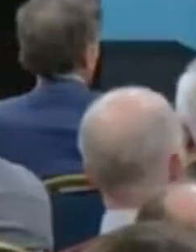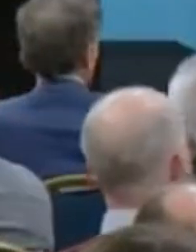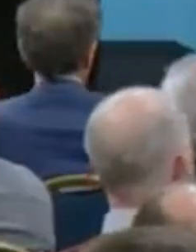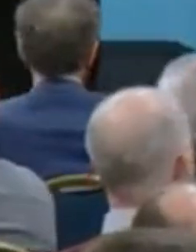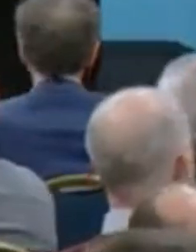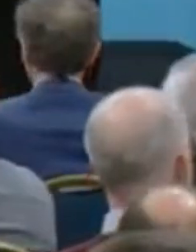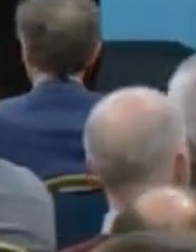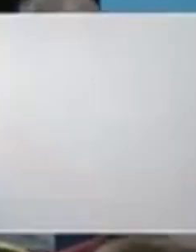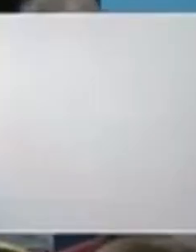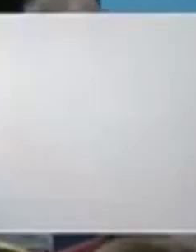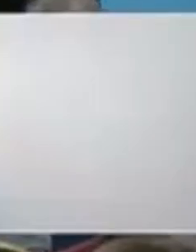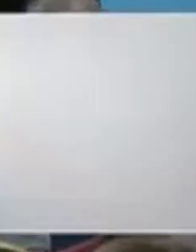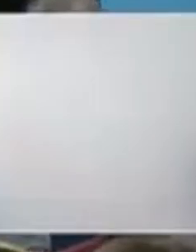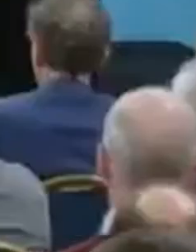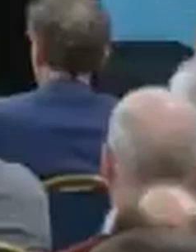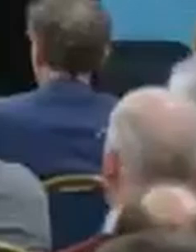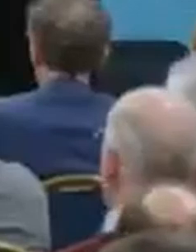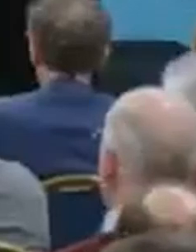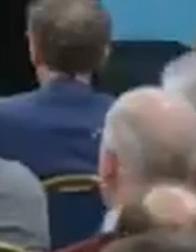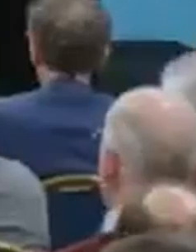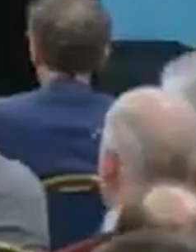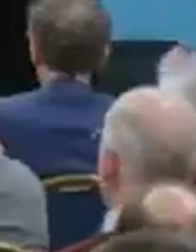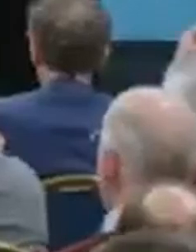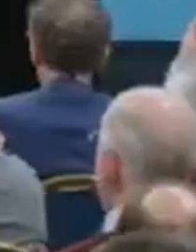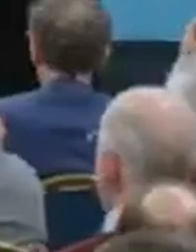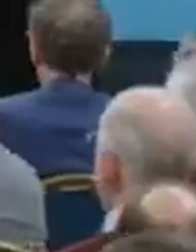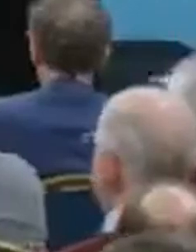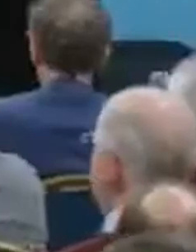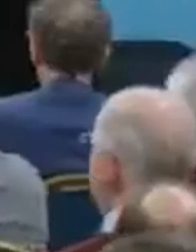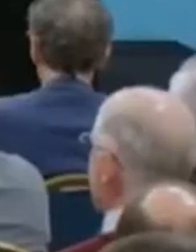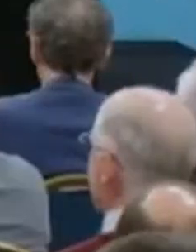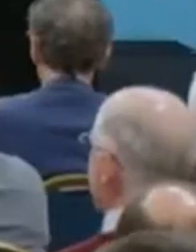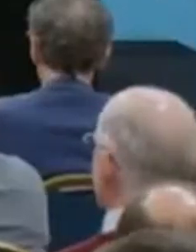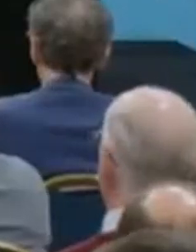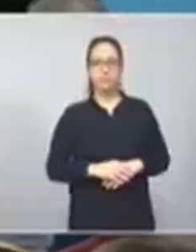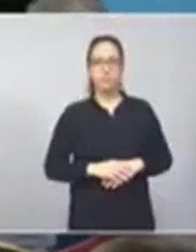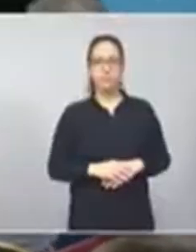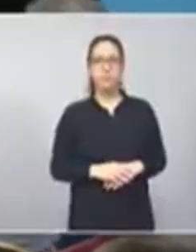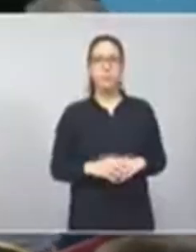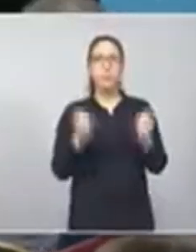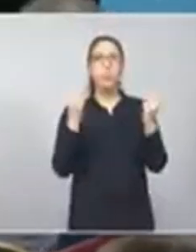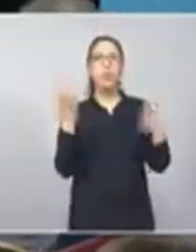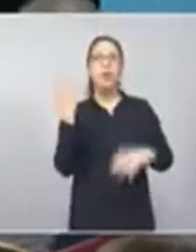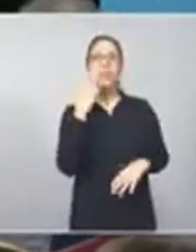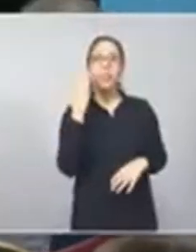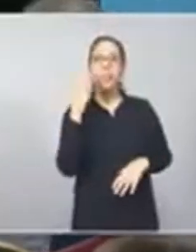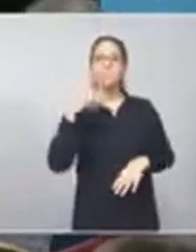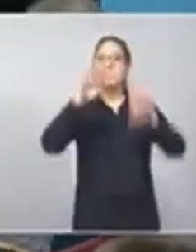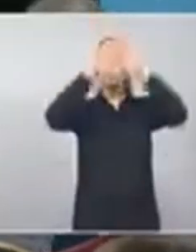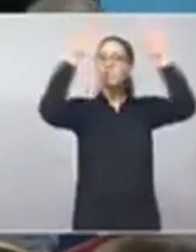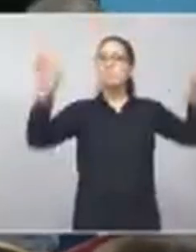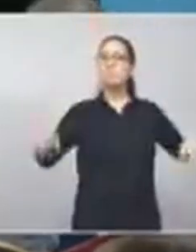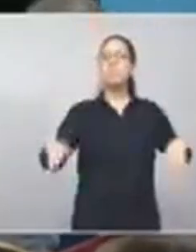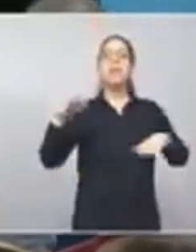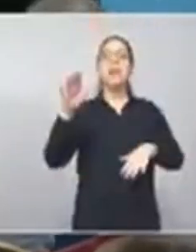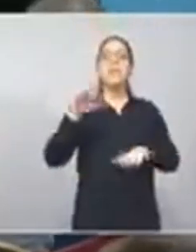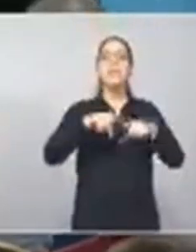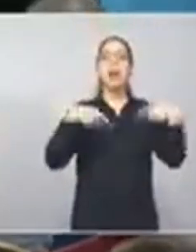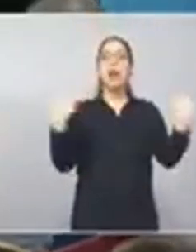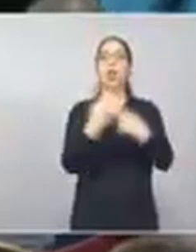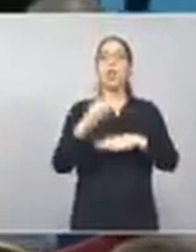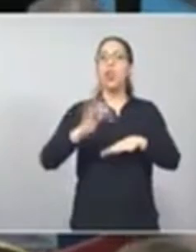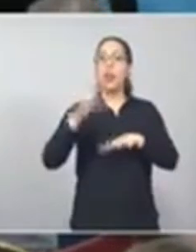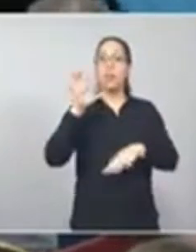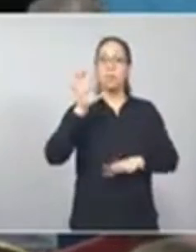Muy buenas tardes a todas y a todos. Nos encontramos en el Salón Dorado de la Casa de Gobierno de la Provincia de Buenos Aires